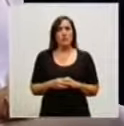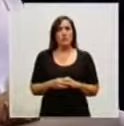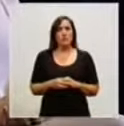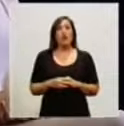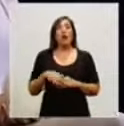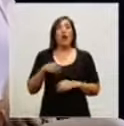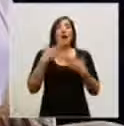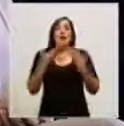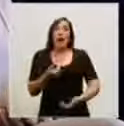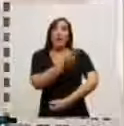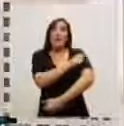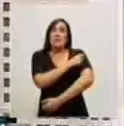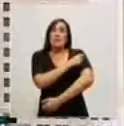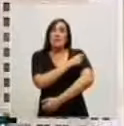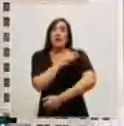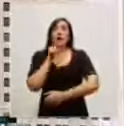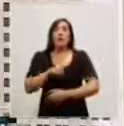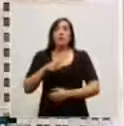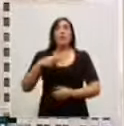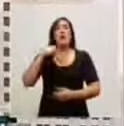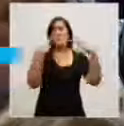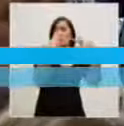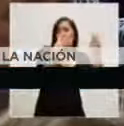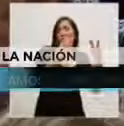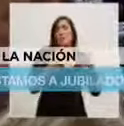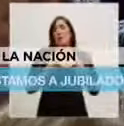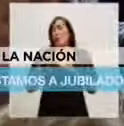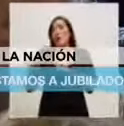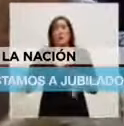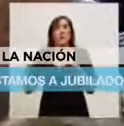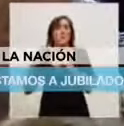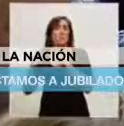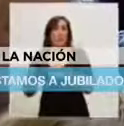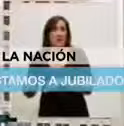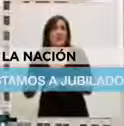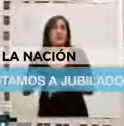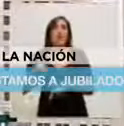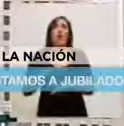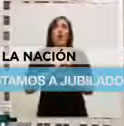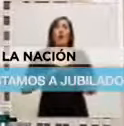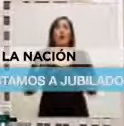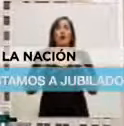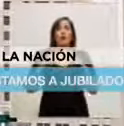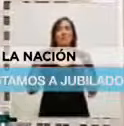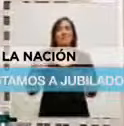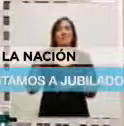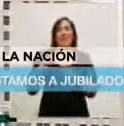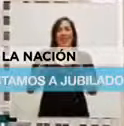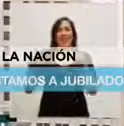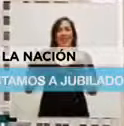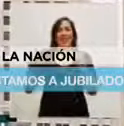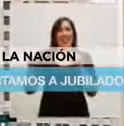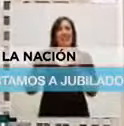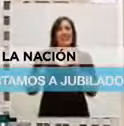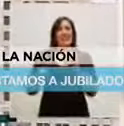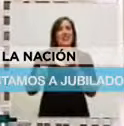trasplantes hepáticos por hepatitis A. Hoy anunciamos el carnet universal, la tarjeta pasa a